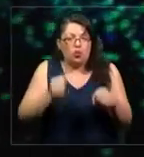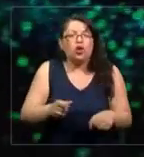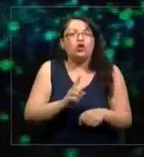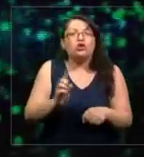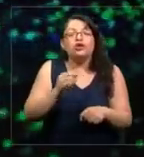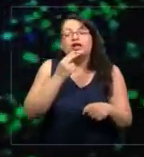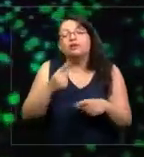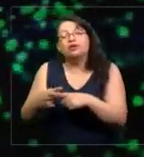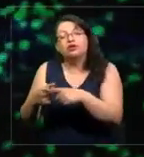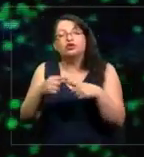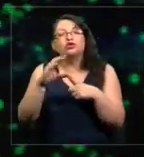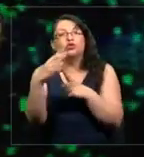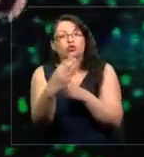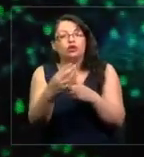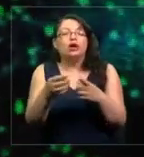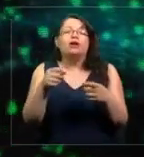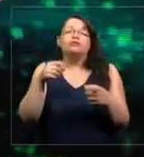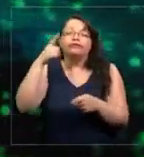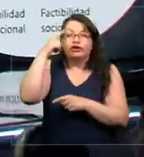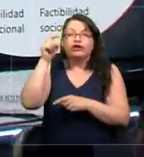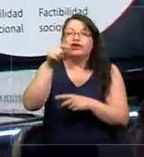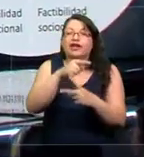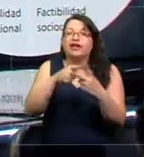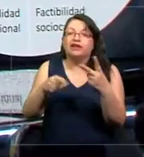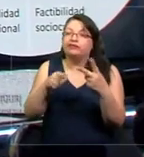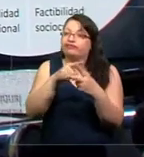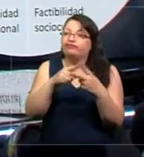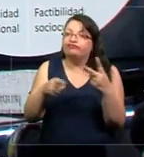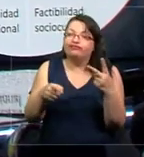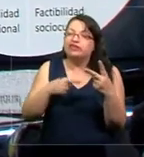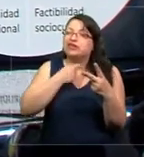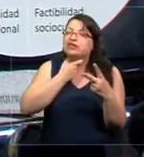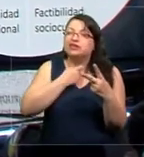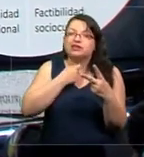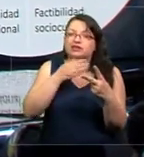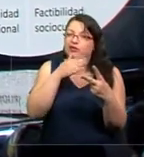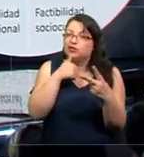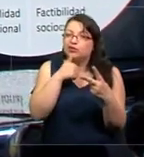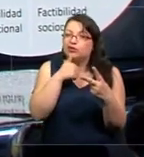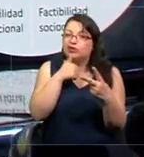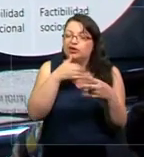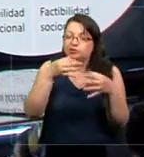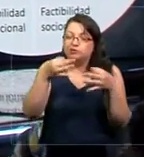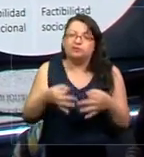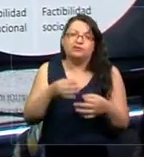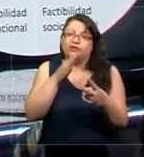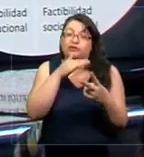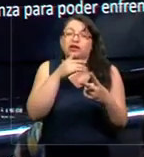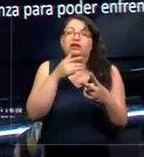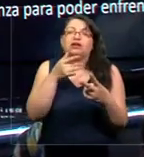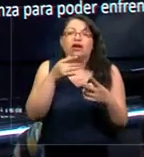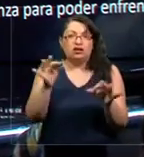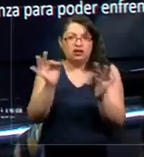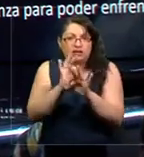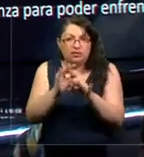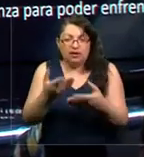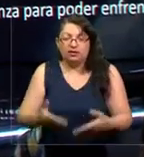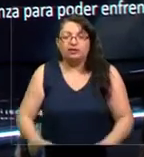sociocultural. Y yo diría que eso no está tan garantizado. ¿Y por qué no está garantizado? Lo quiero explicar al tiro.